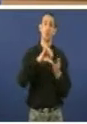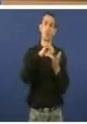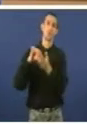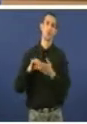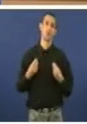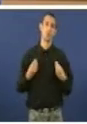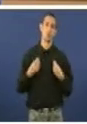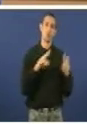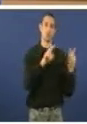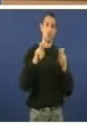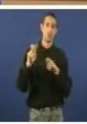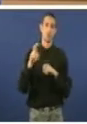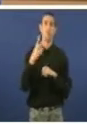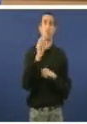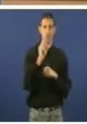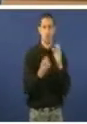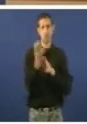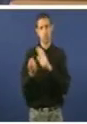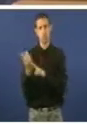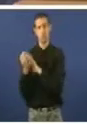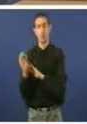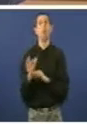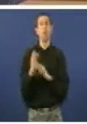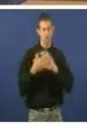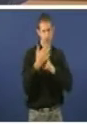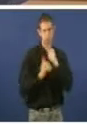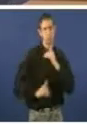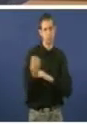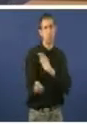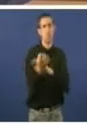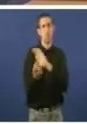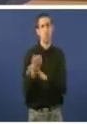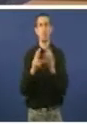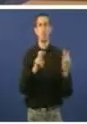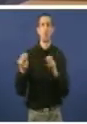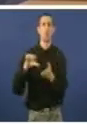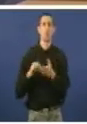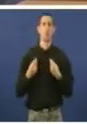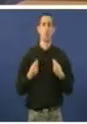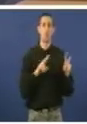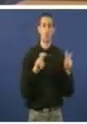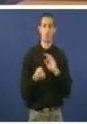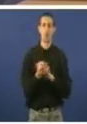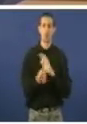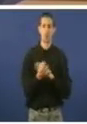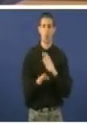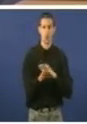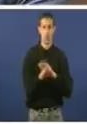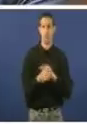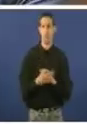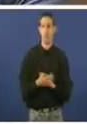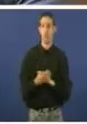e seguiremos falando de novos centros de saúde. Señoría, hai unha cousa fundamental. Vaya rematando, presidente.